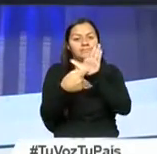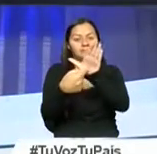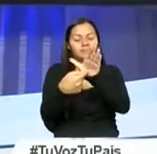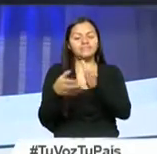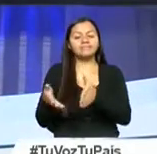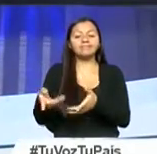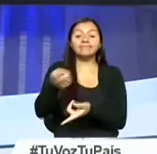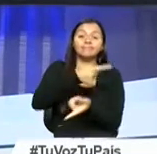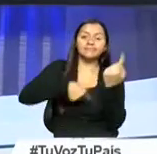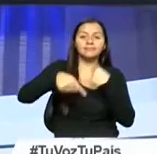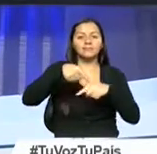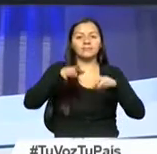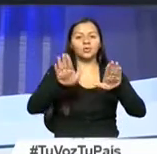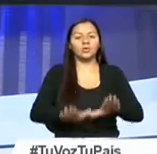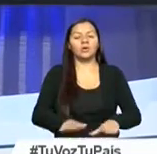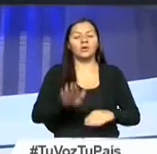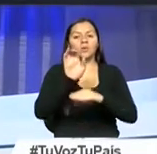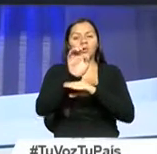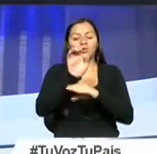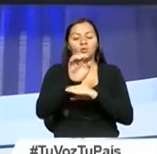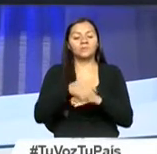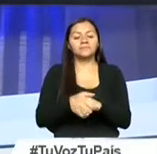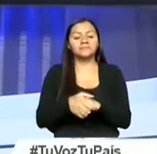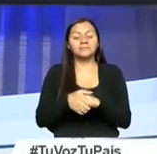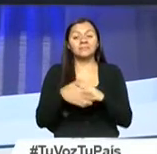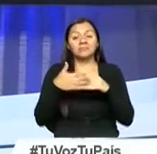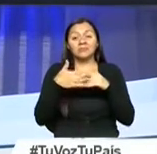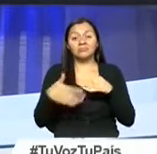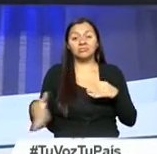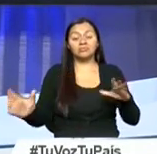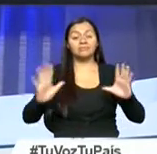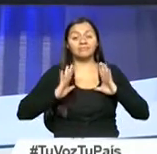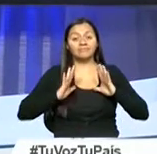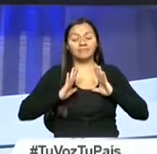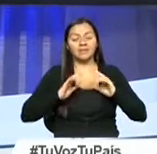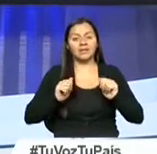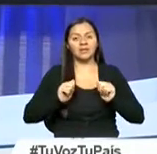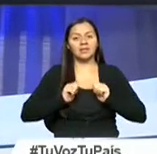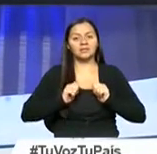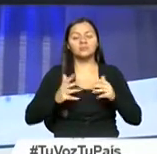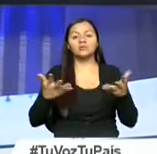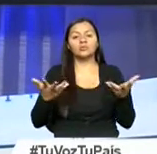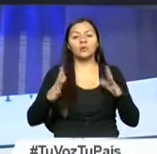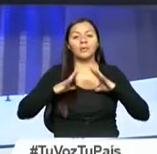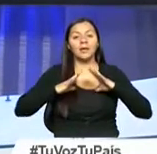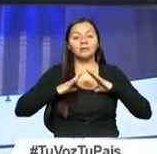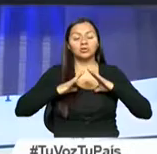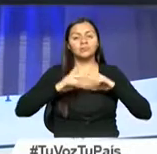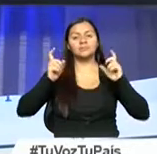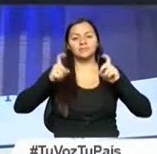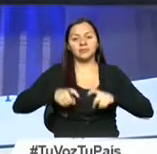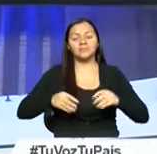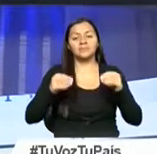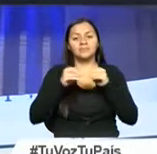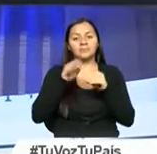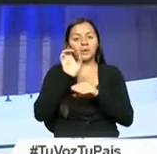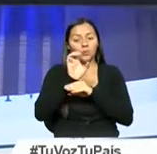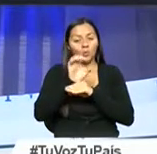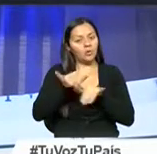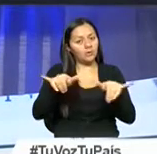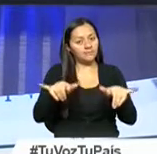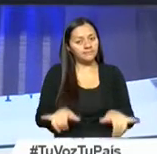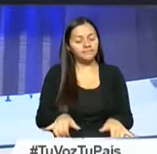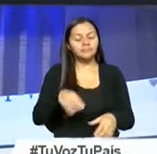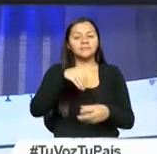Regresamos al ámbito nacional y ya en este largo feriado, la primera opción para pasar las vacaciones debe ser nuestro país. Por ello,